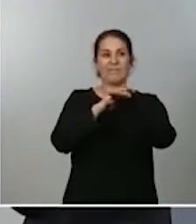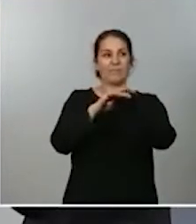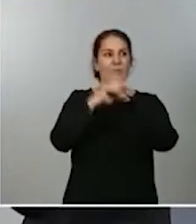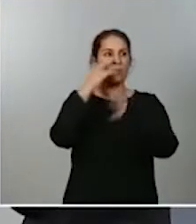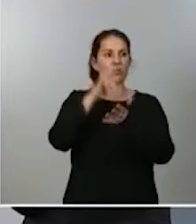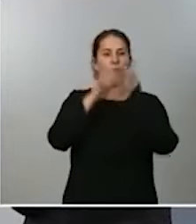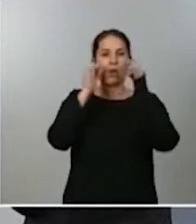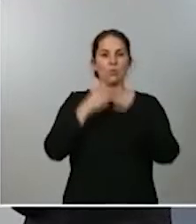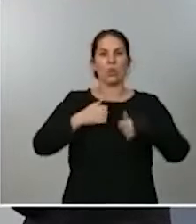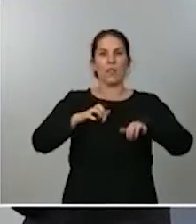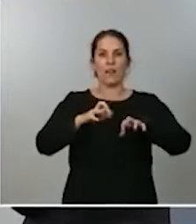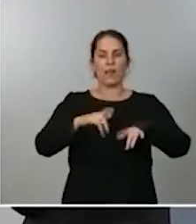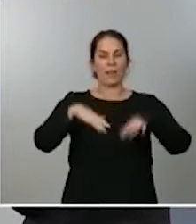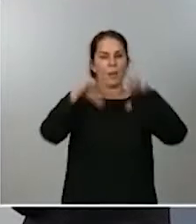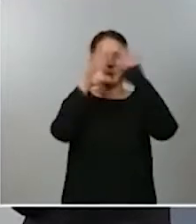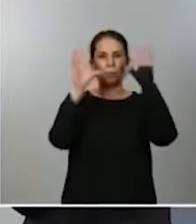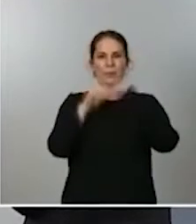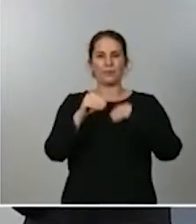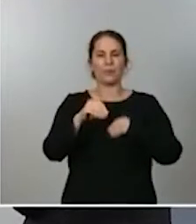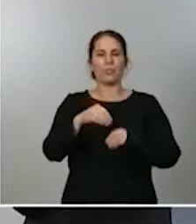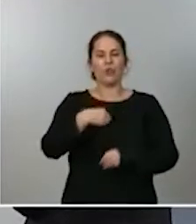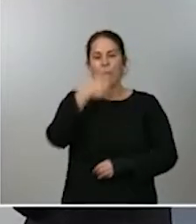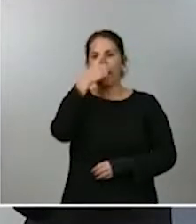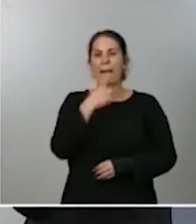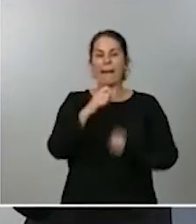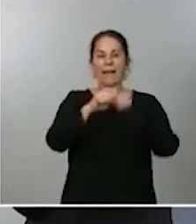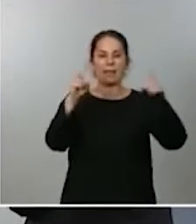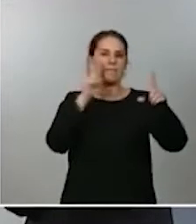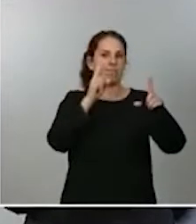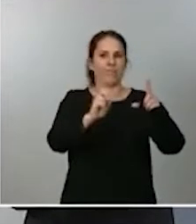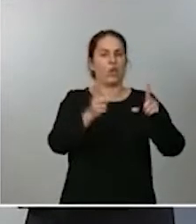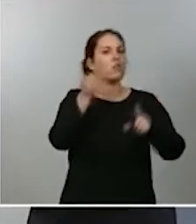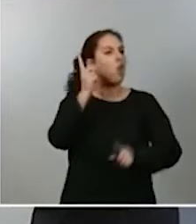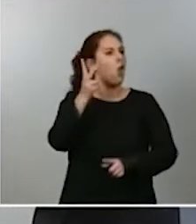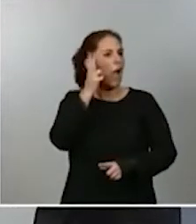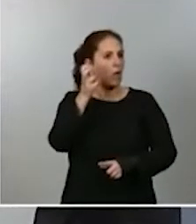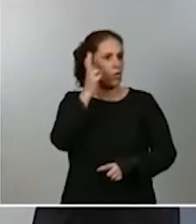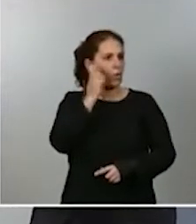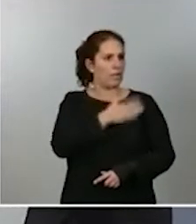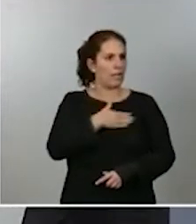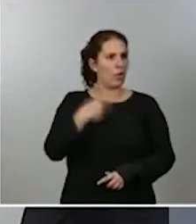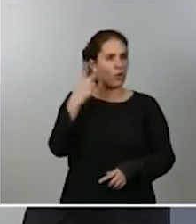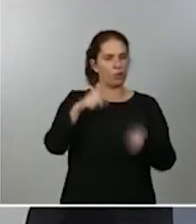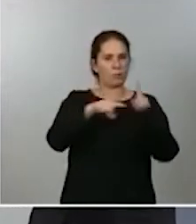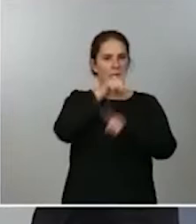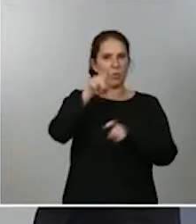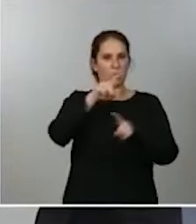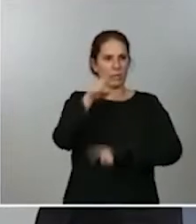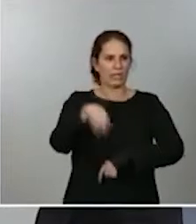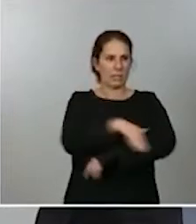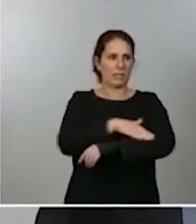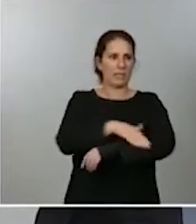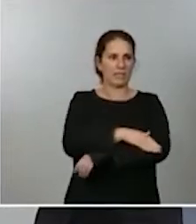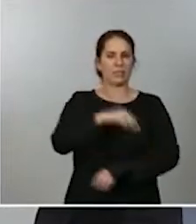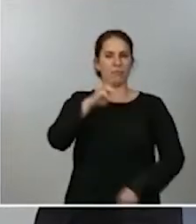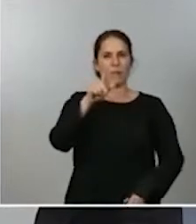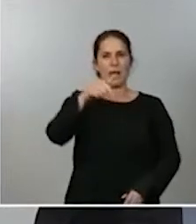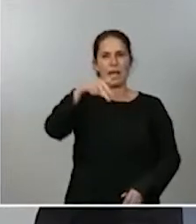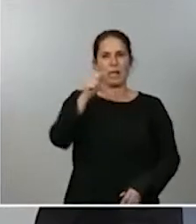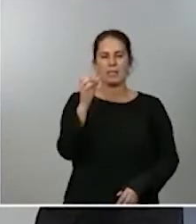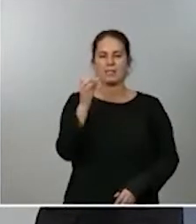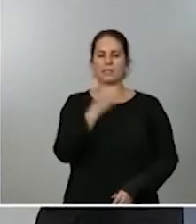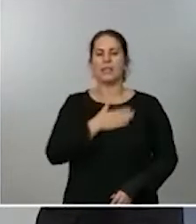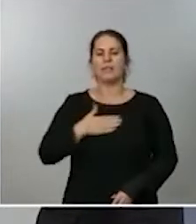tengo imagen solo tengo audio quería hacerle dos preguntas al ministro Planas ministro me gustaría preguntarle si nos puede